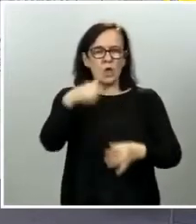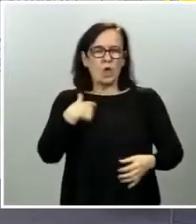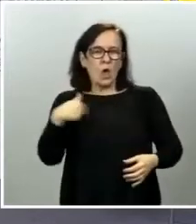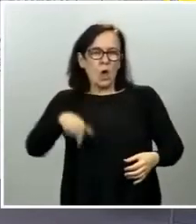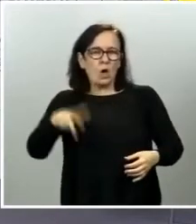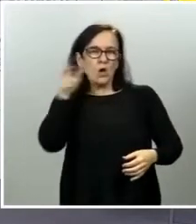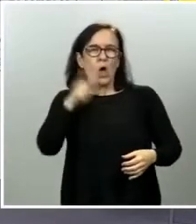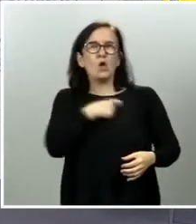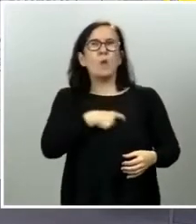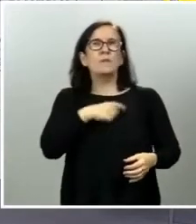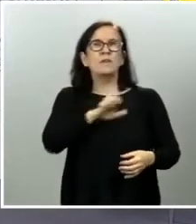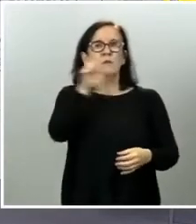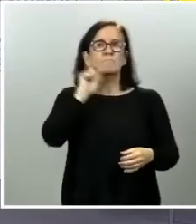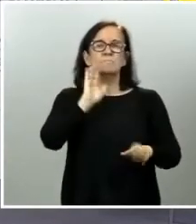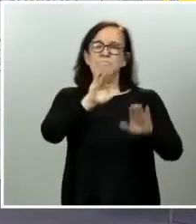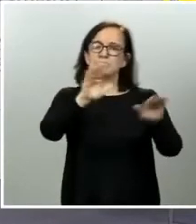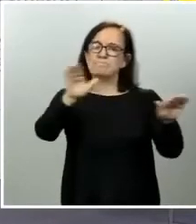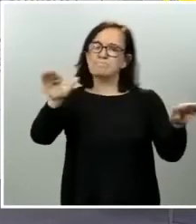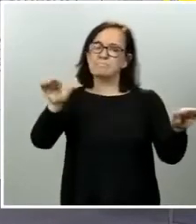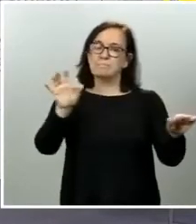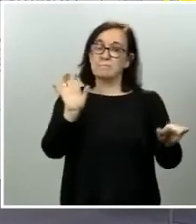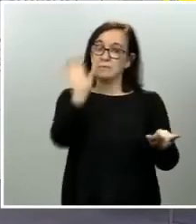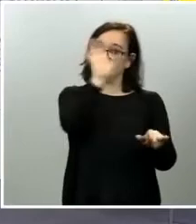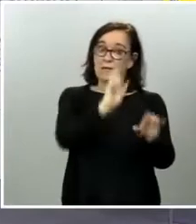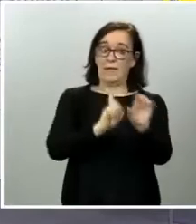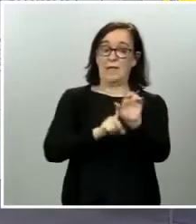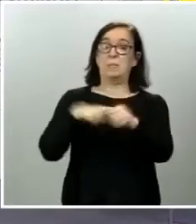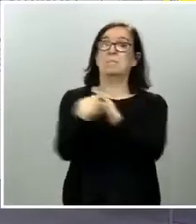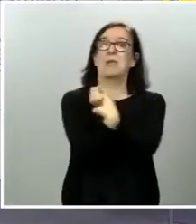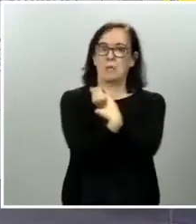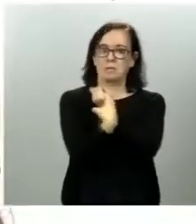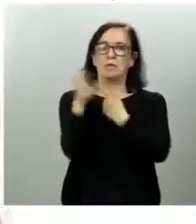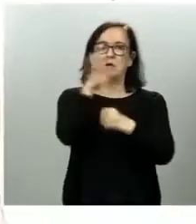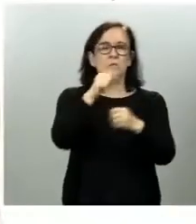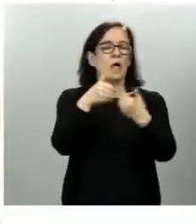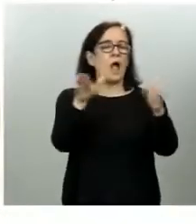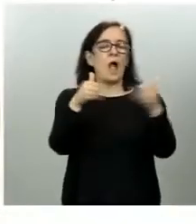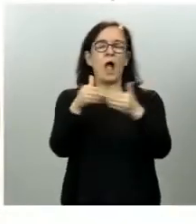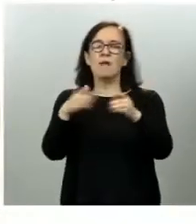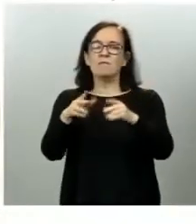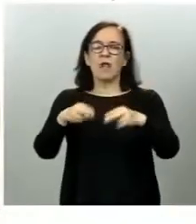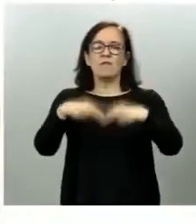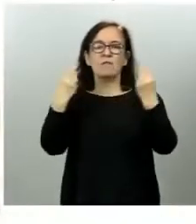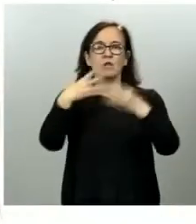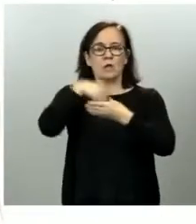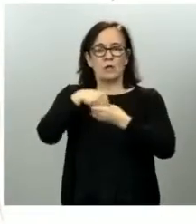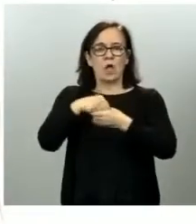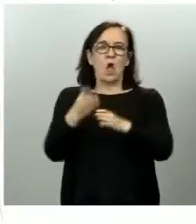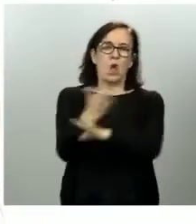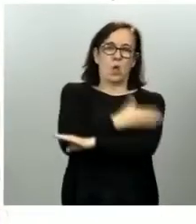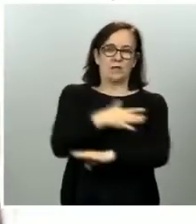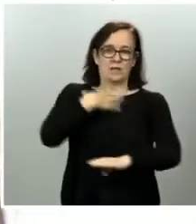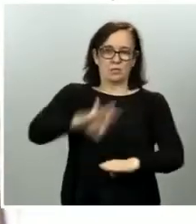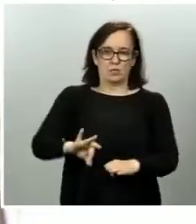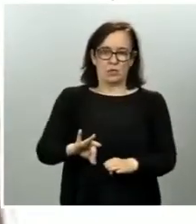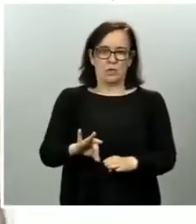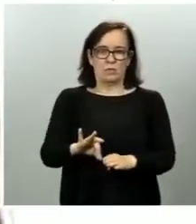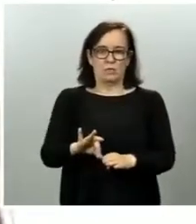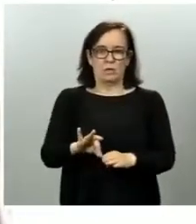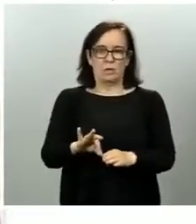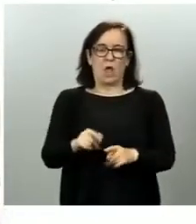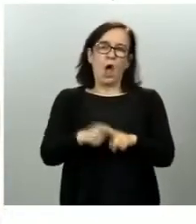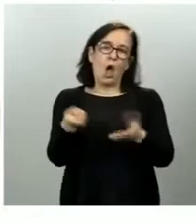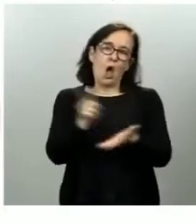Europea hacer un llamamiento a cada Estado miembro a que reabra sus fronteras interiores lo antes posible para relanzar